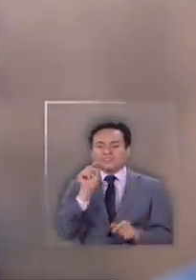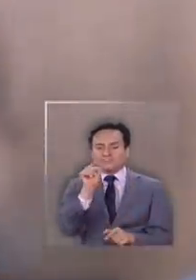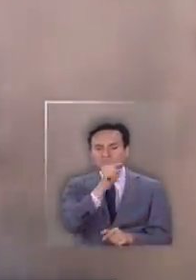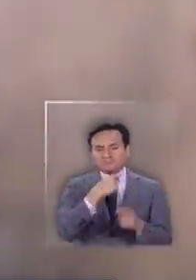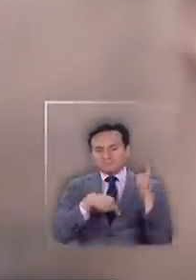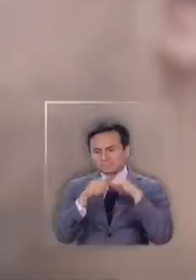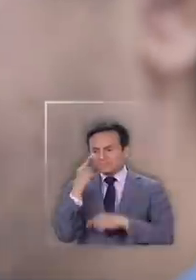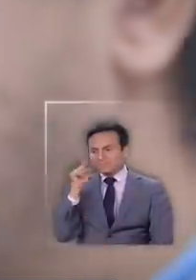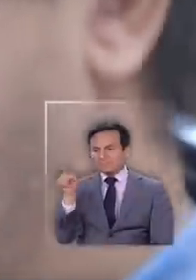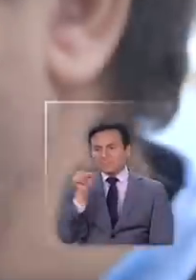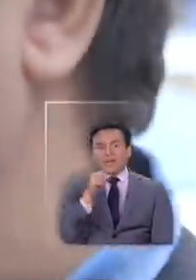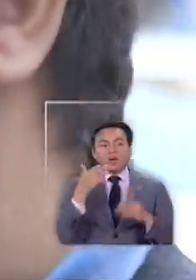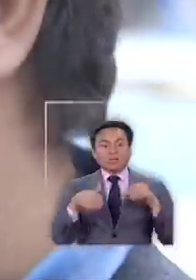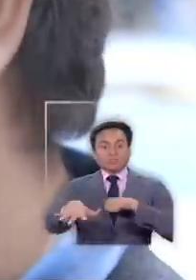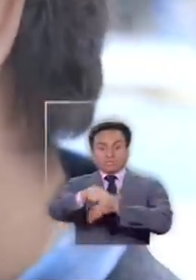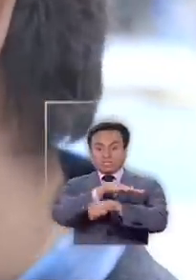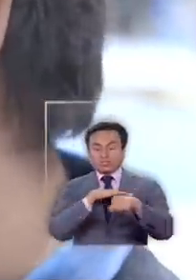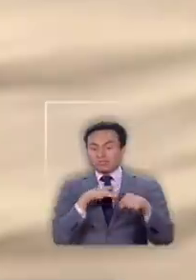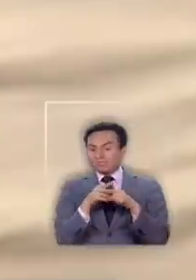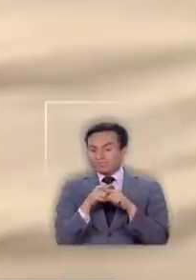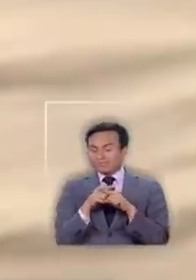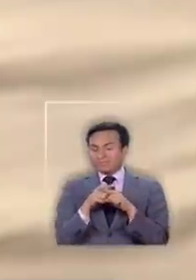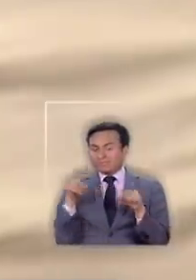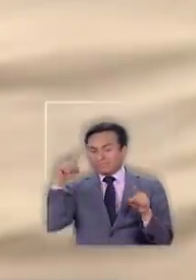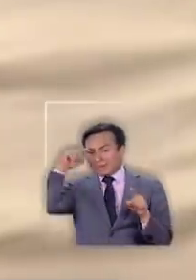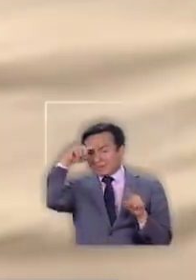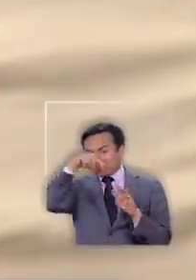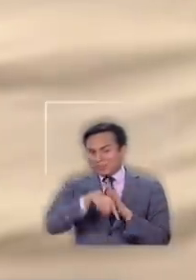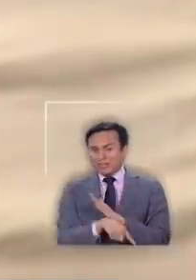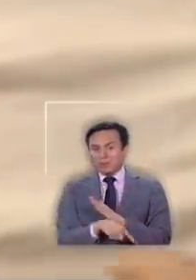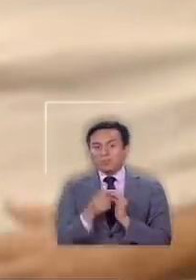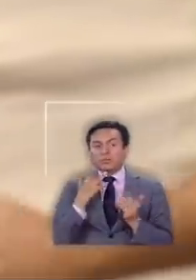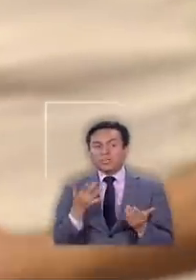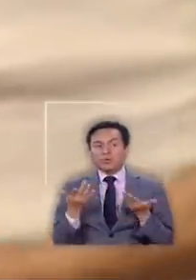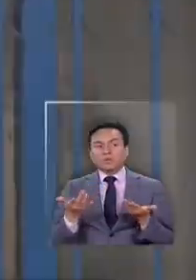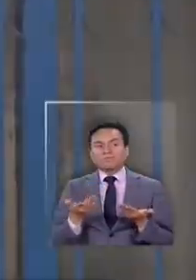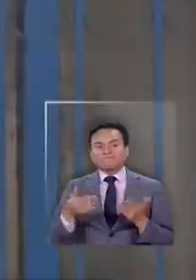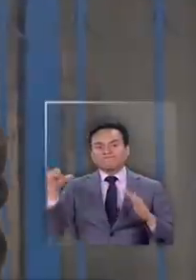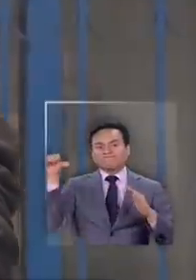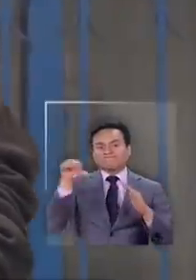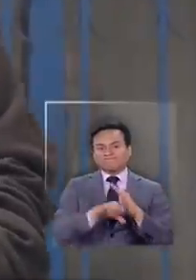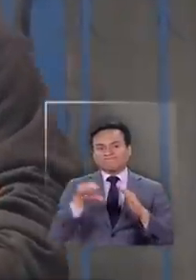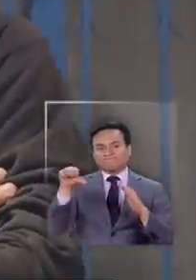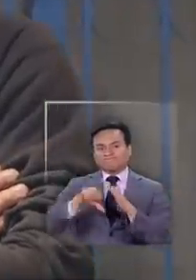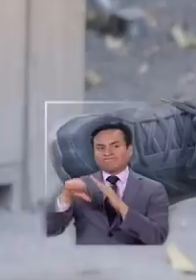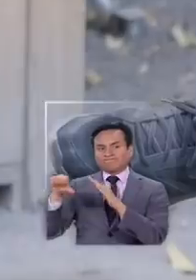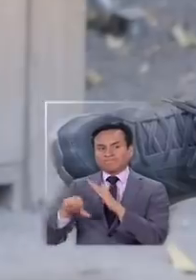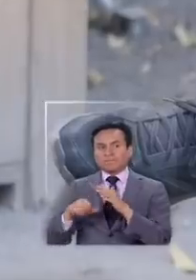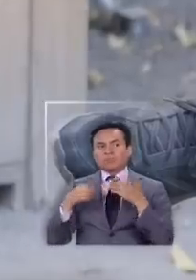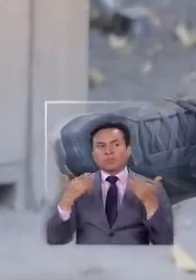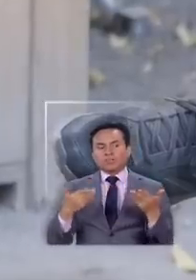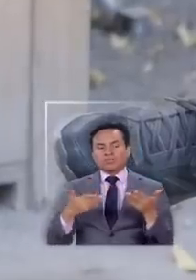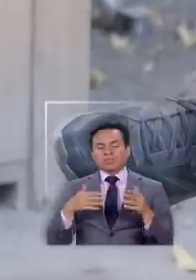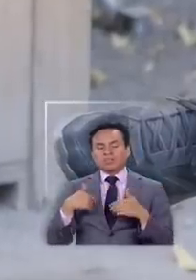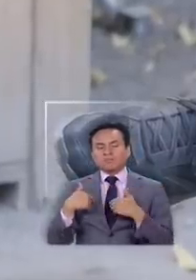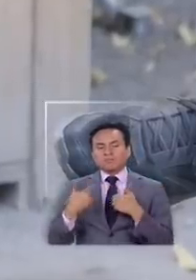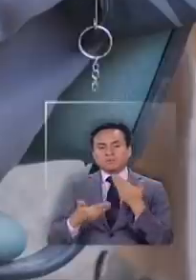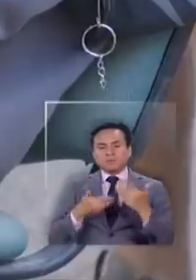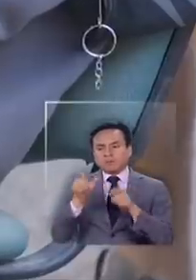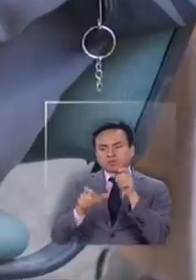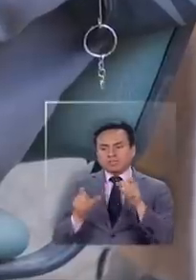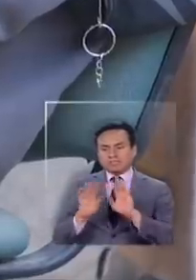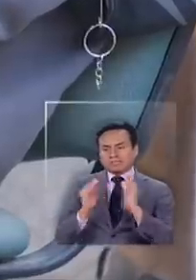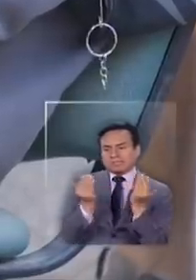ahora en un contexto infinitamente más complejo porque están en cuarentena por eso no están recibiendo más